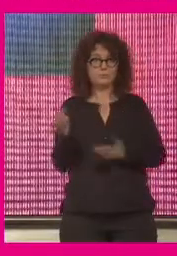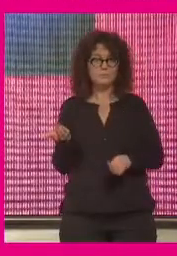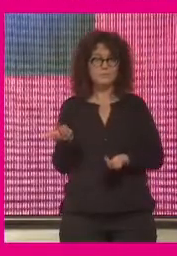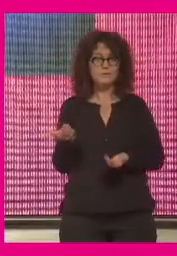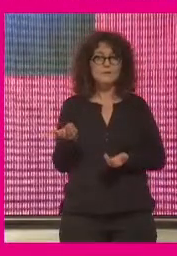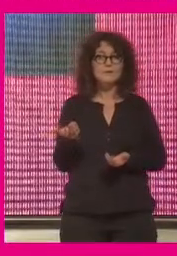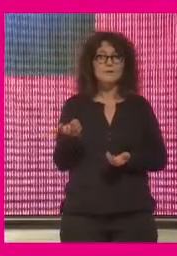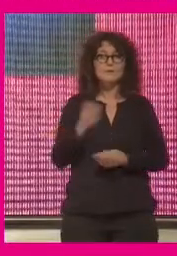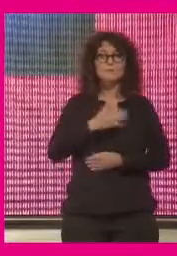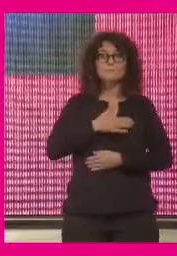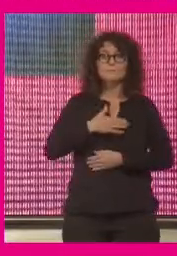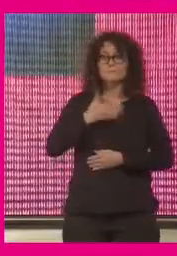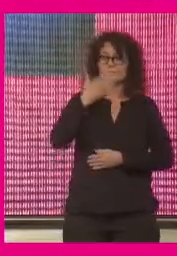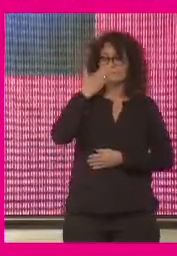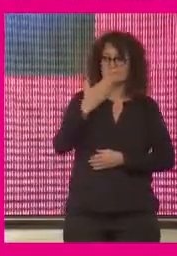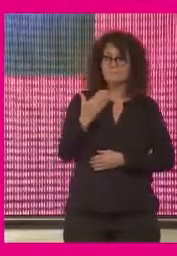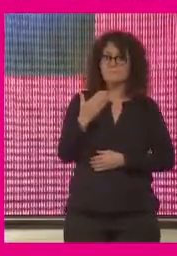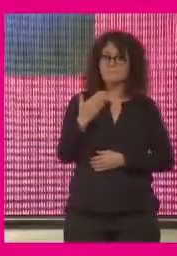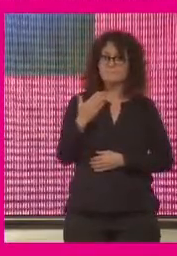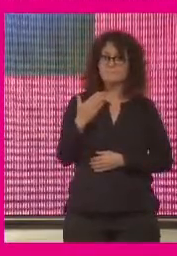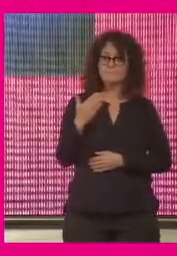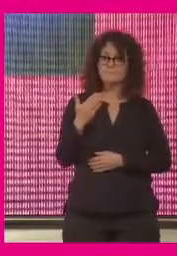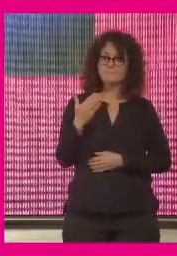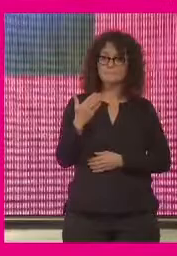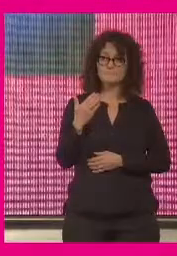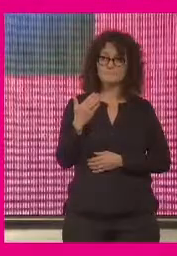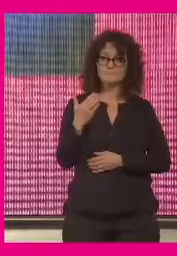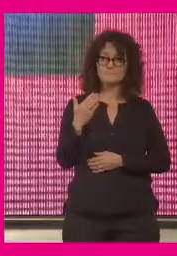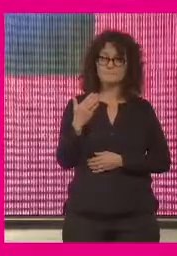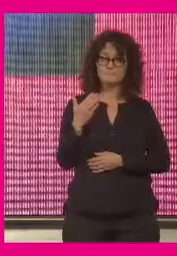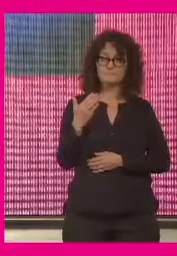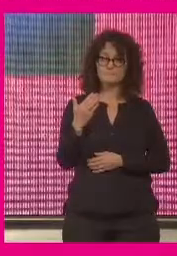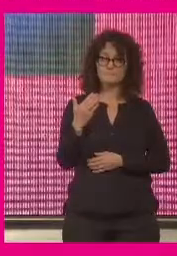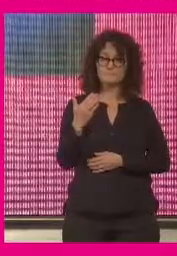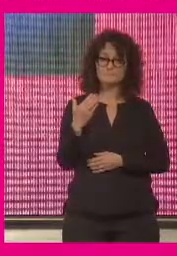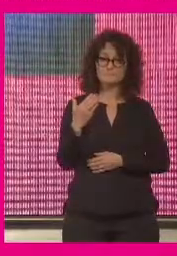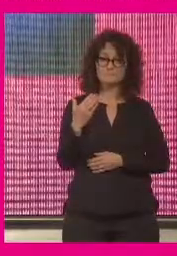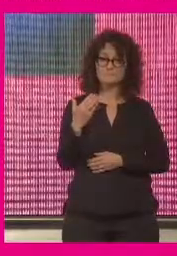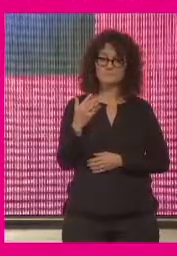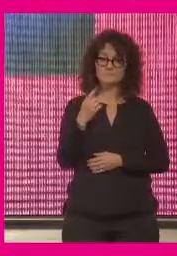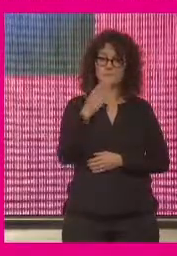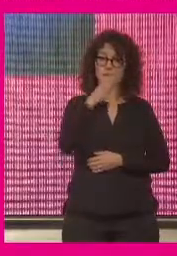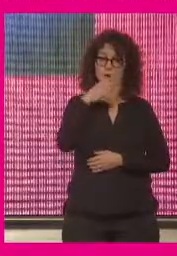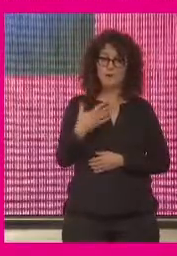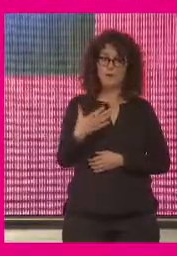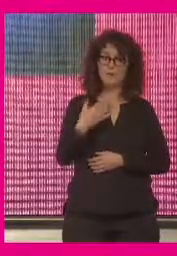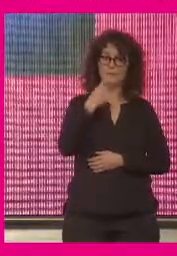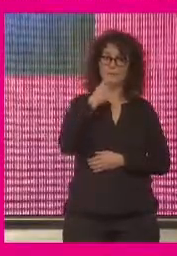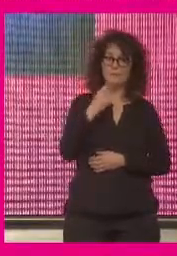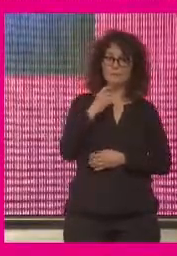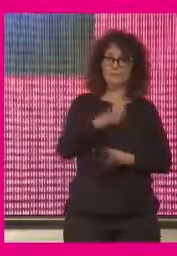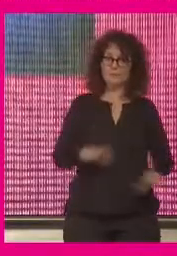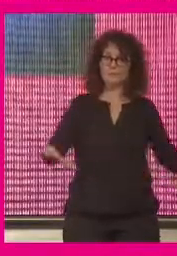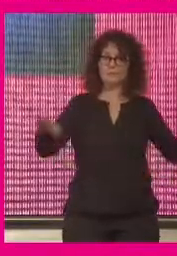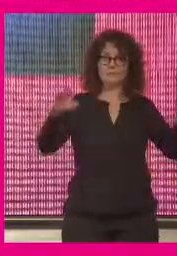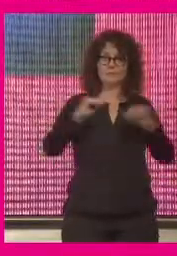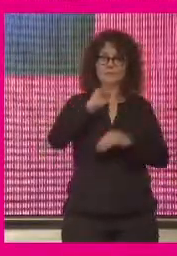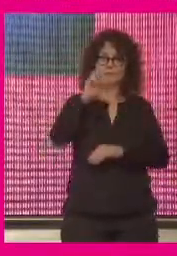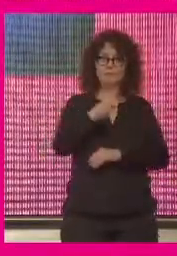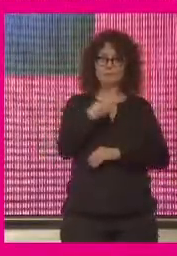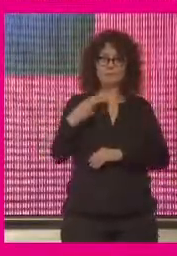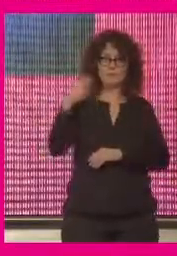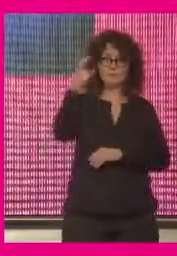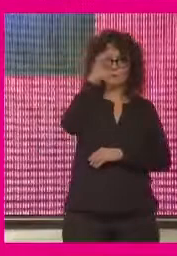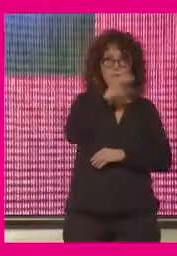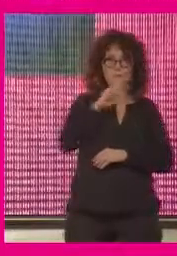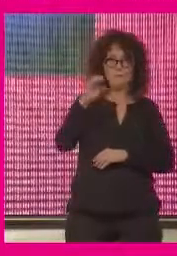yo creo que por un lado tenemos que la dificultad de comprender los resultados científicos hacen